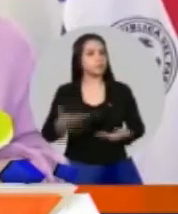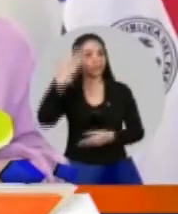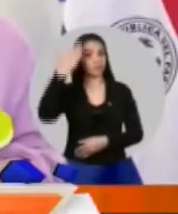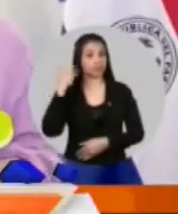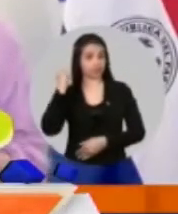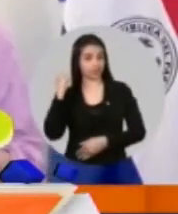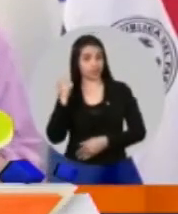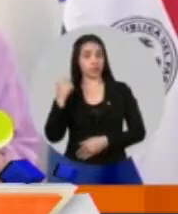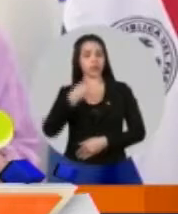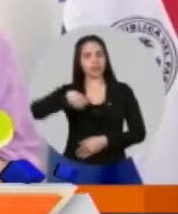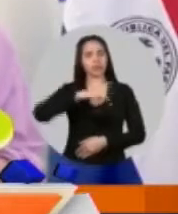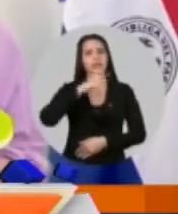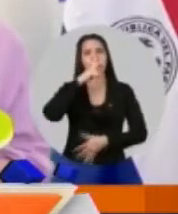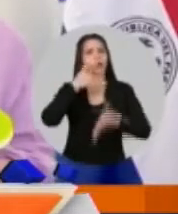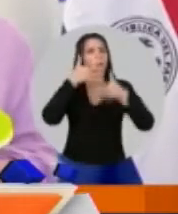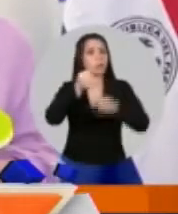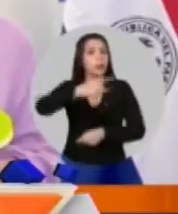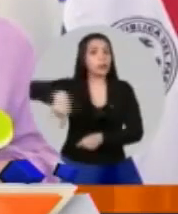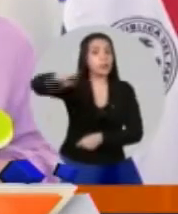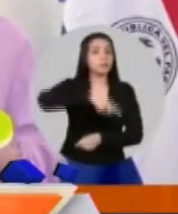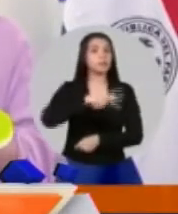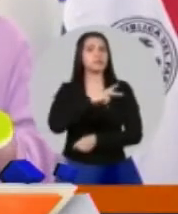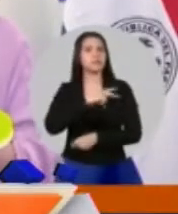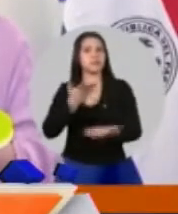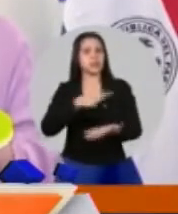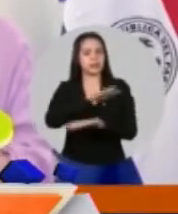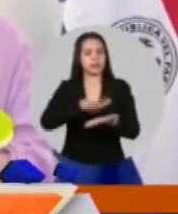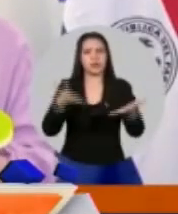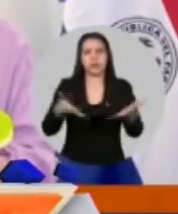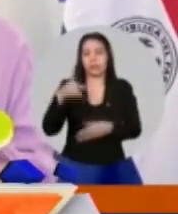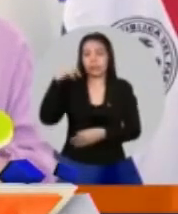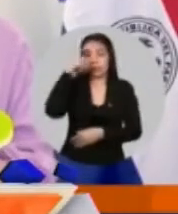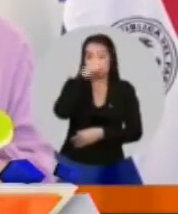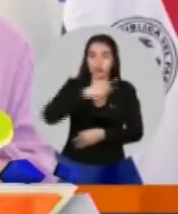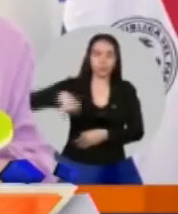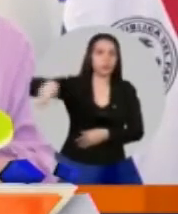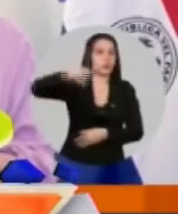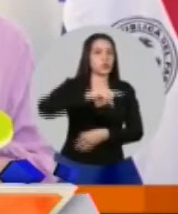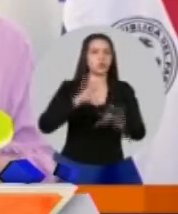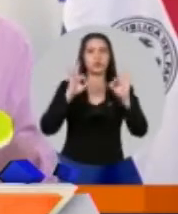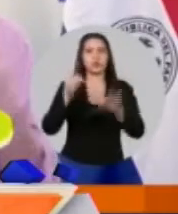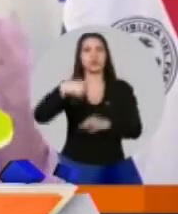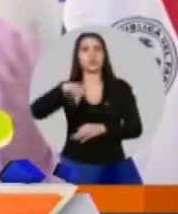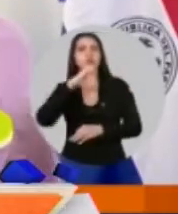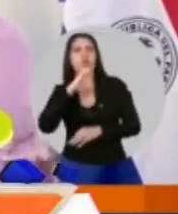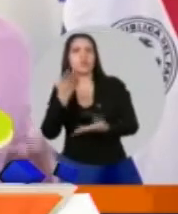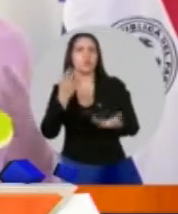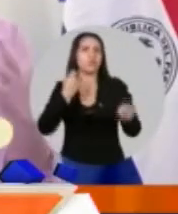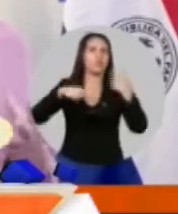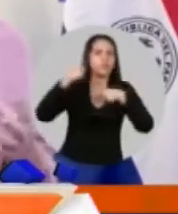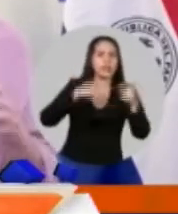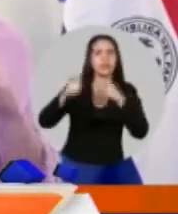ver con este gobierno o con el gobierno que tenemos hoy, estoy hablando de la primera dama, estoy hablando de la esposa del presidente de la